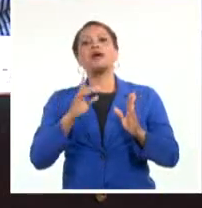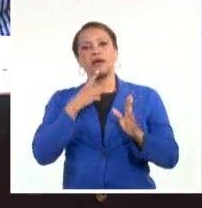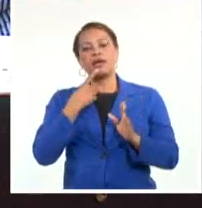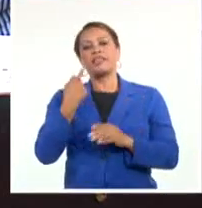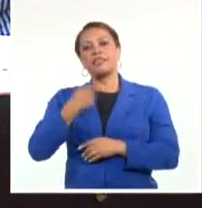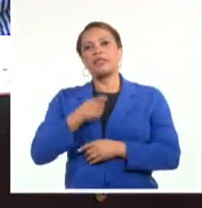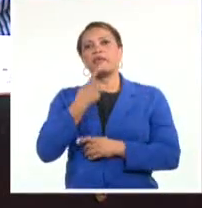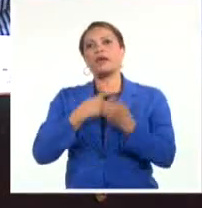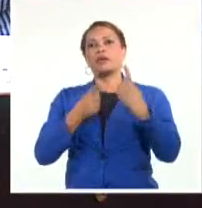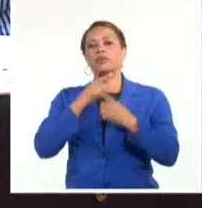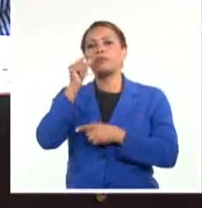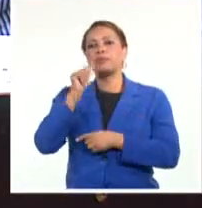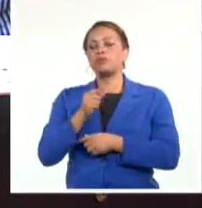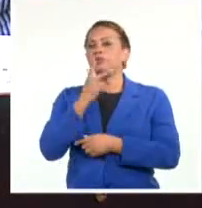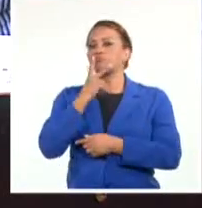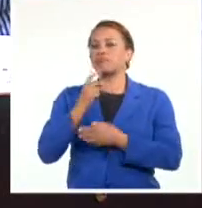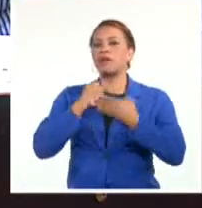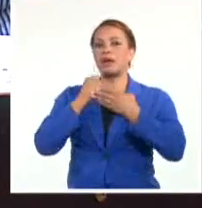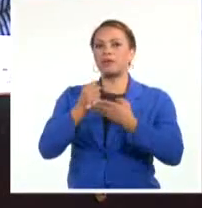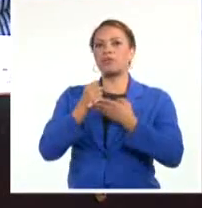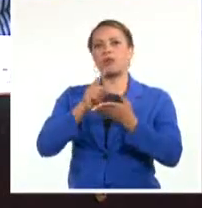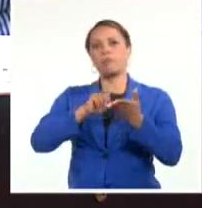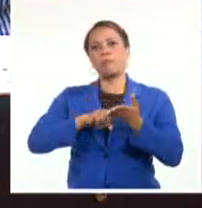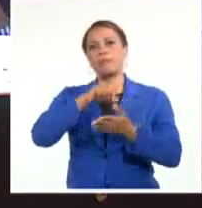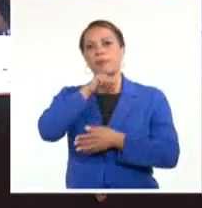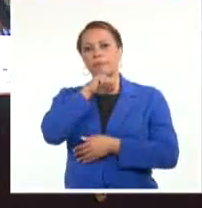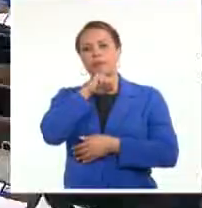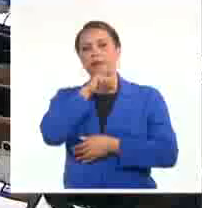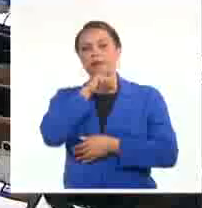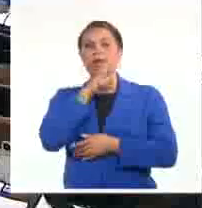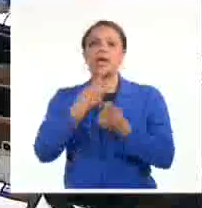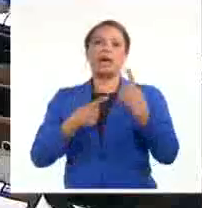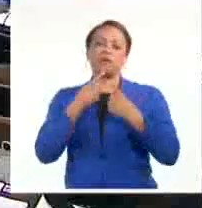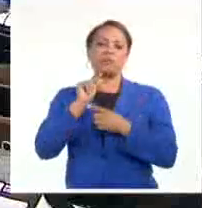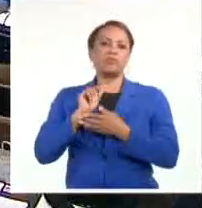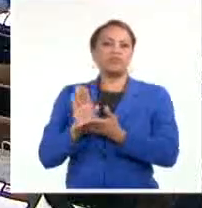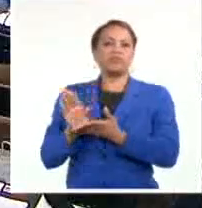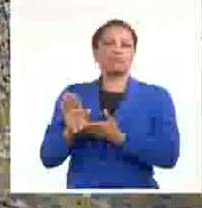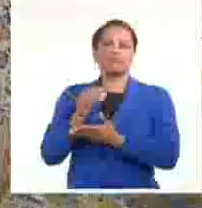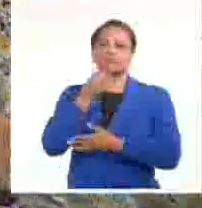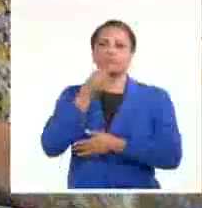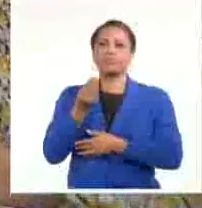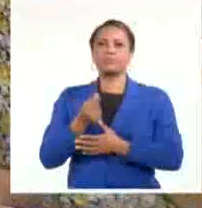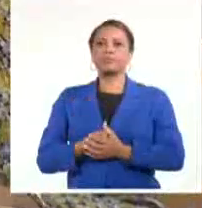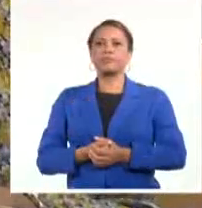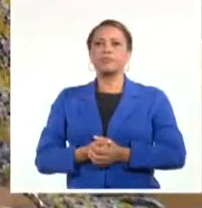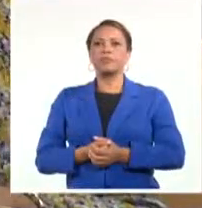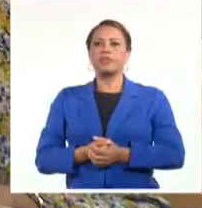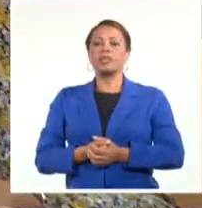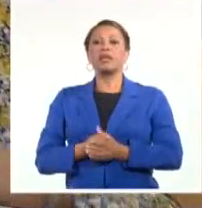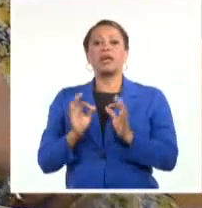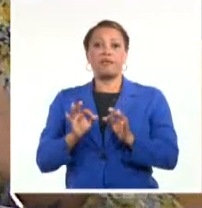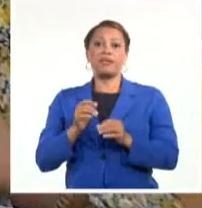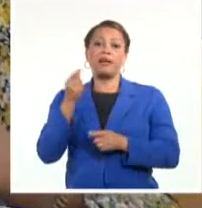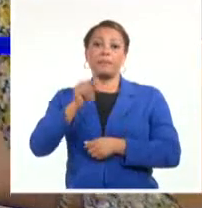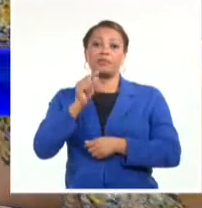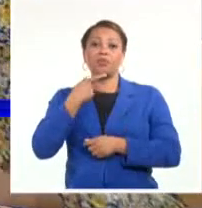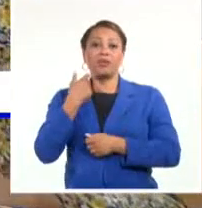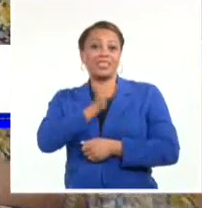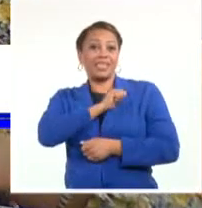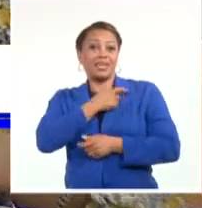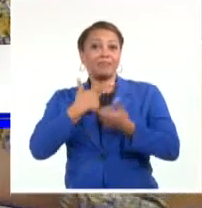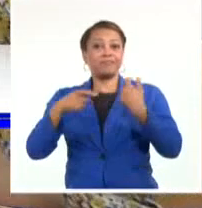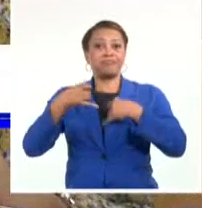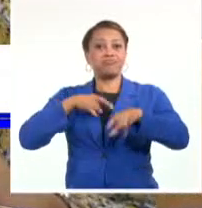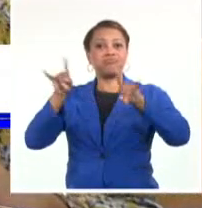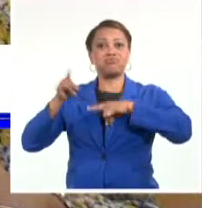Tiene que ver mucho con los problemas de discriminación que tenemos. Porque si bien la migración es un fenómeno histórico, en el caso de